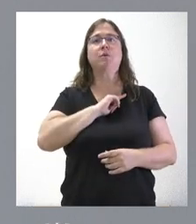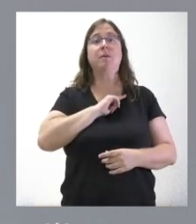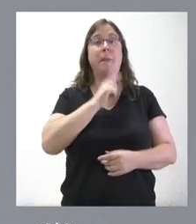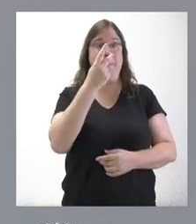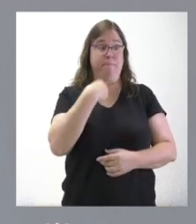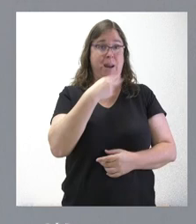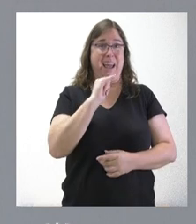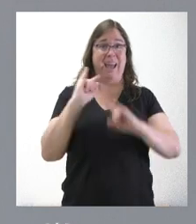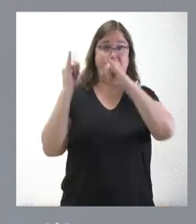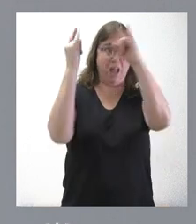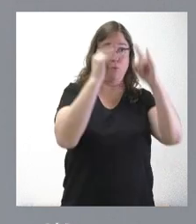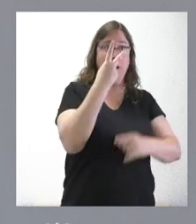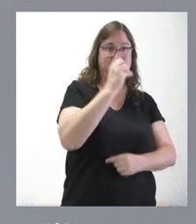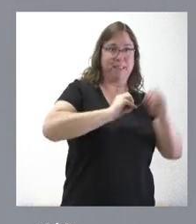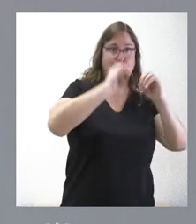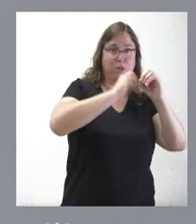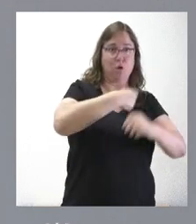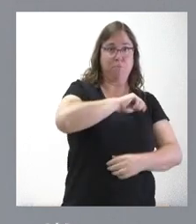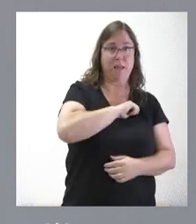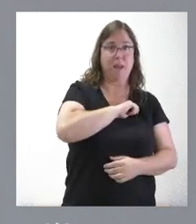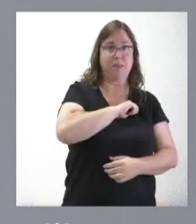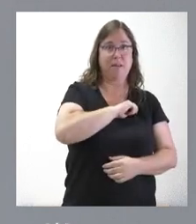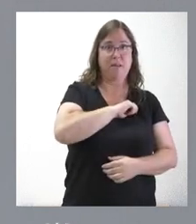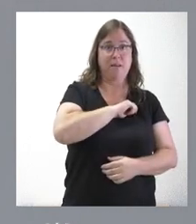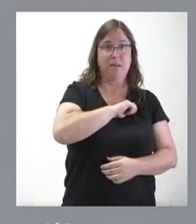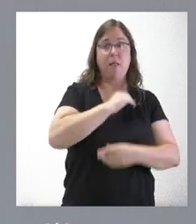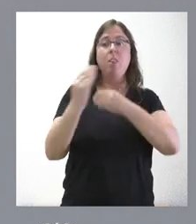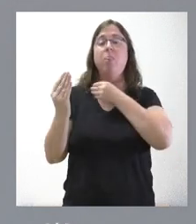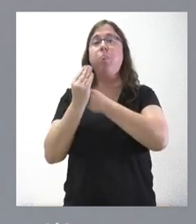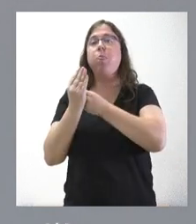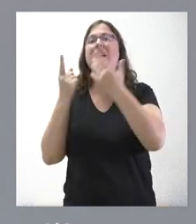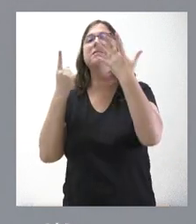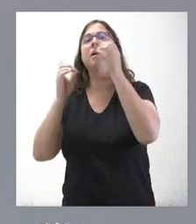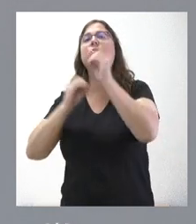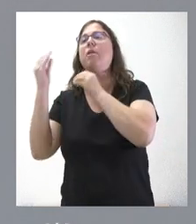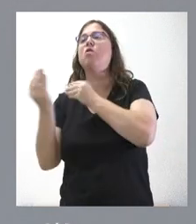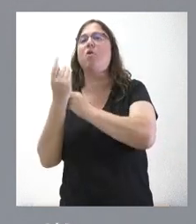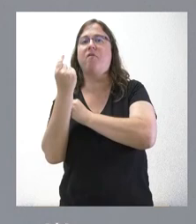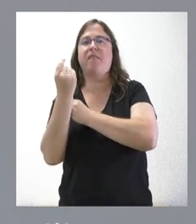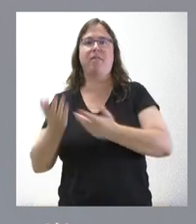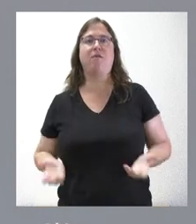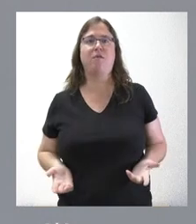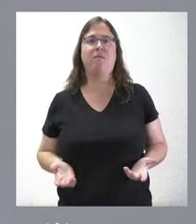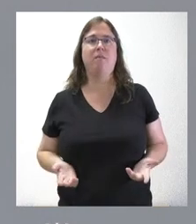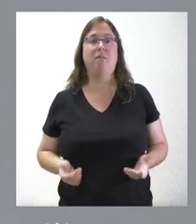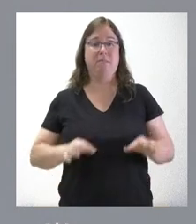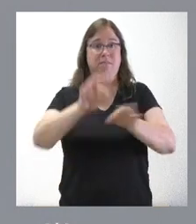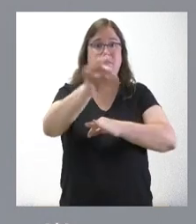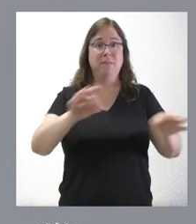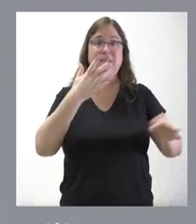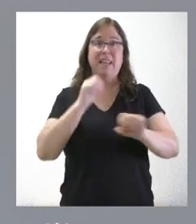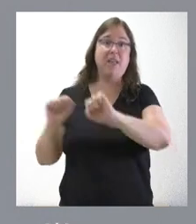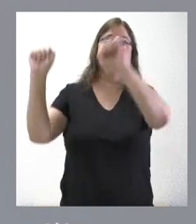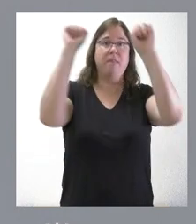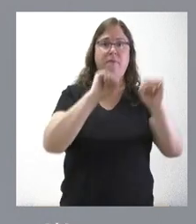% de la superficie forestal de España y solo recibimos el 6% de la financiación. Y nuestra superficie forestal, cuando la defendemos,